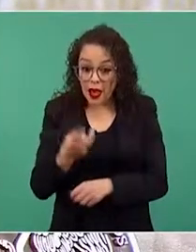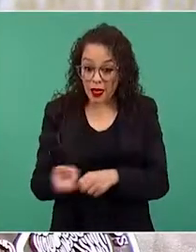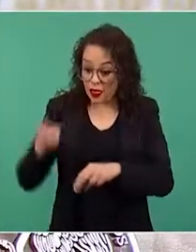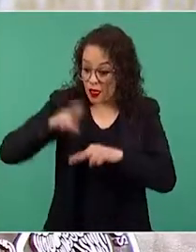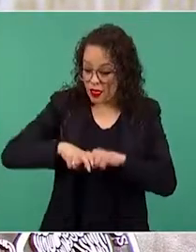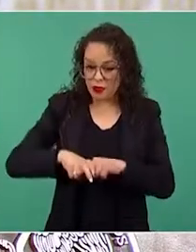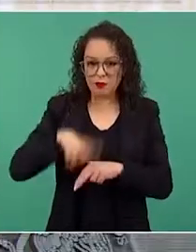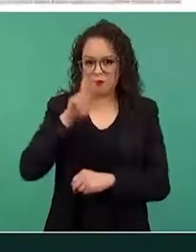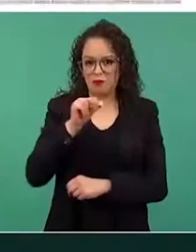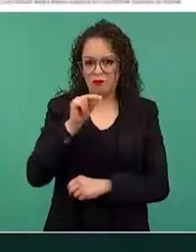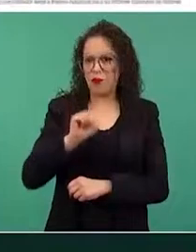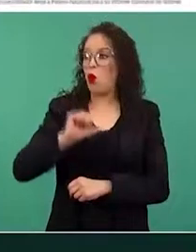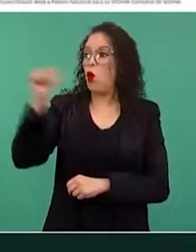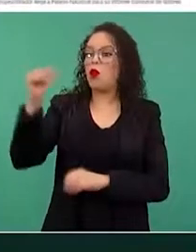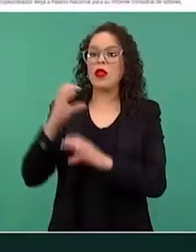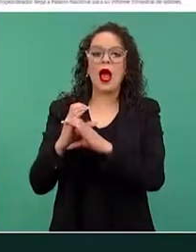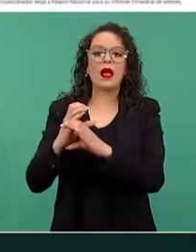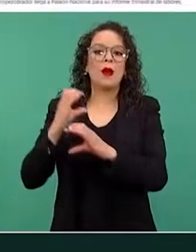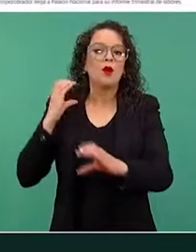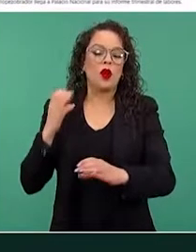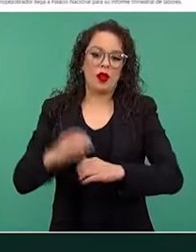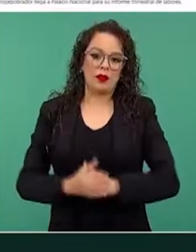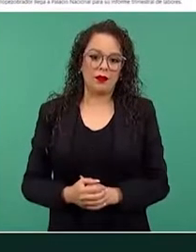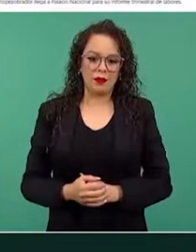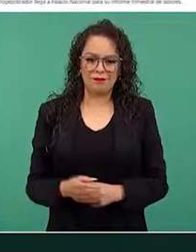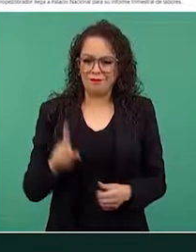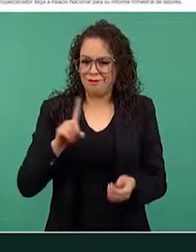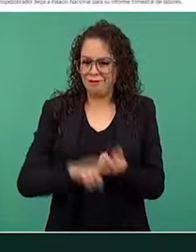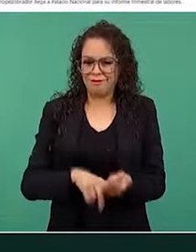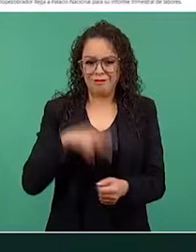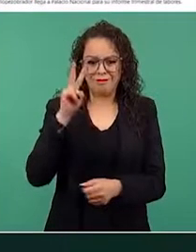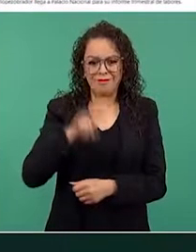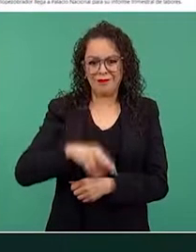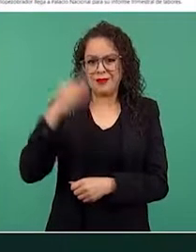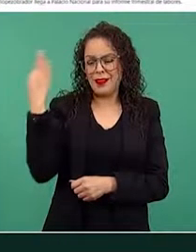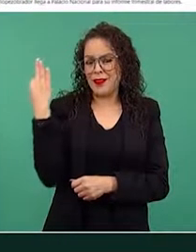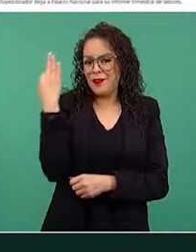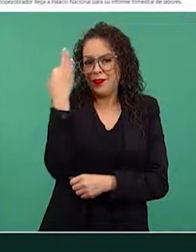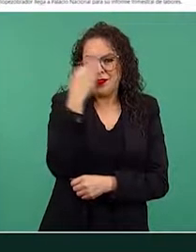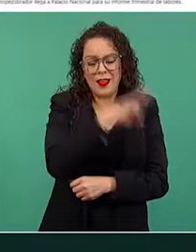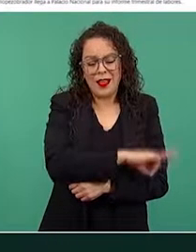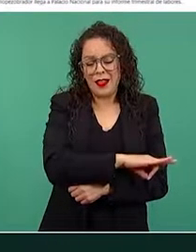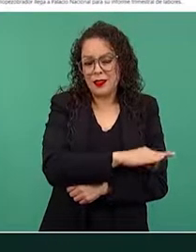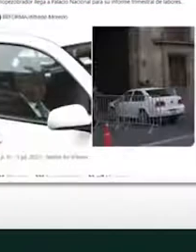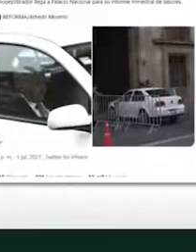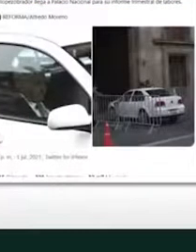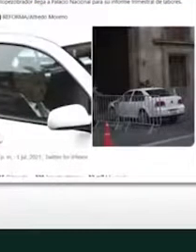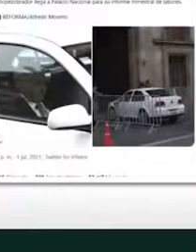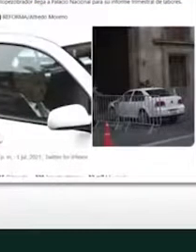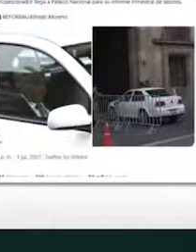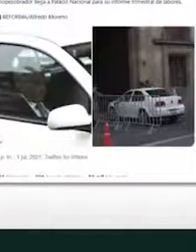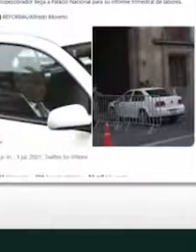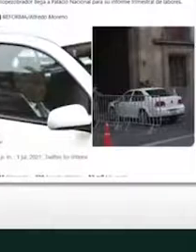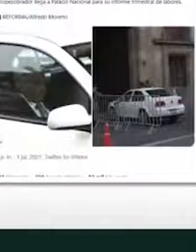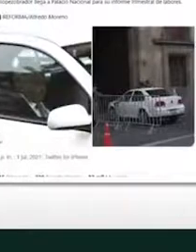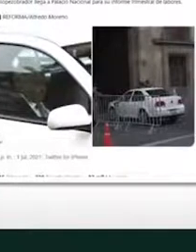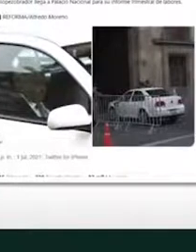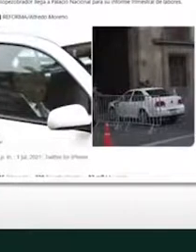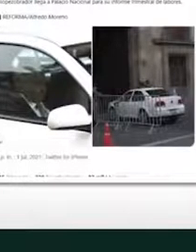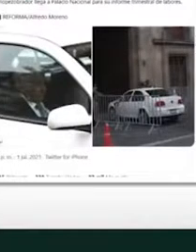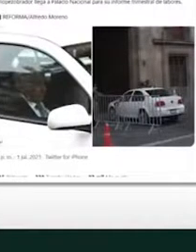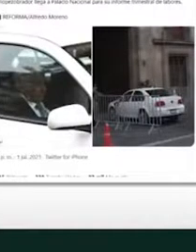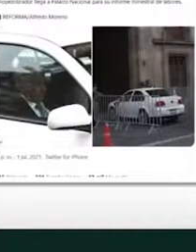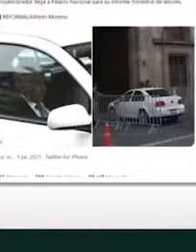sino en una camioneta. Pero eso es totalmente falso. Aclaramos que el presidente viaja en un auto compacto